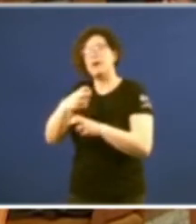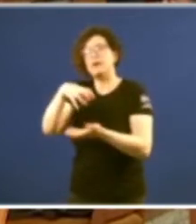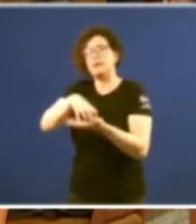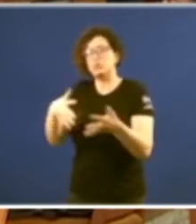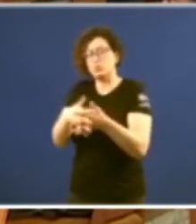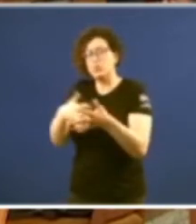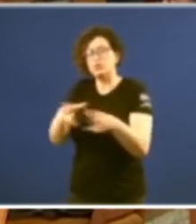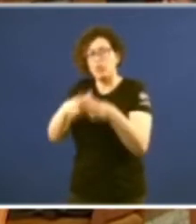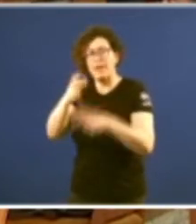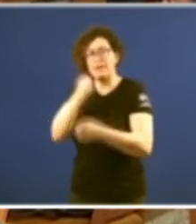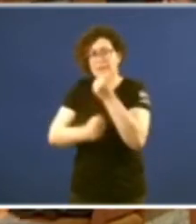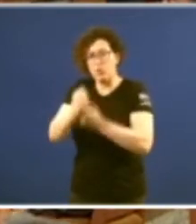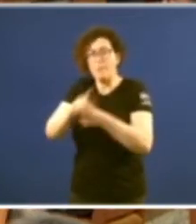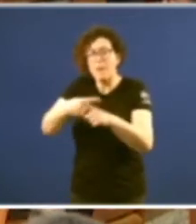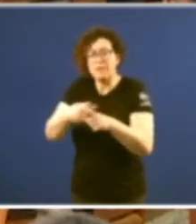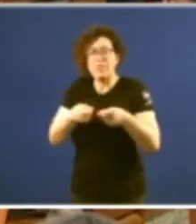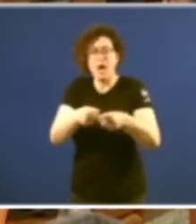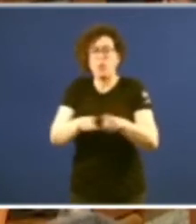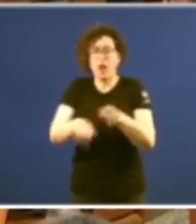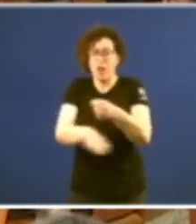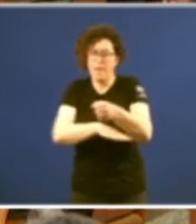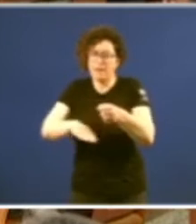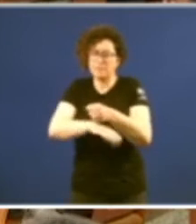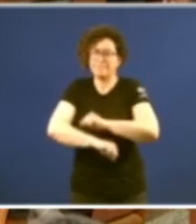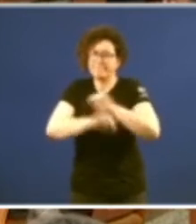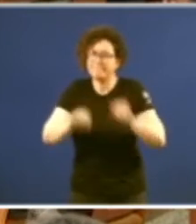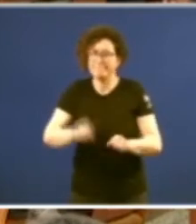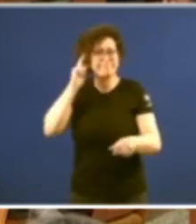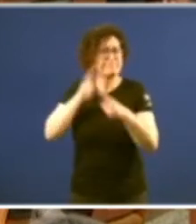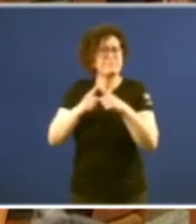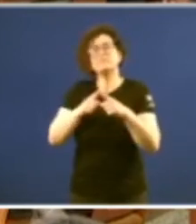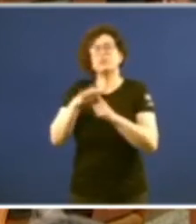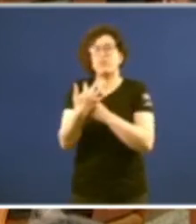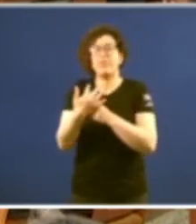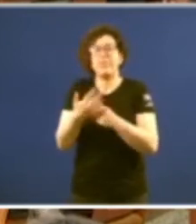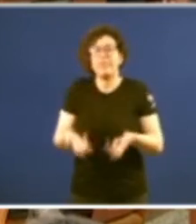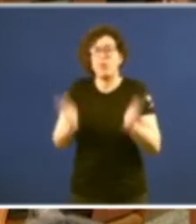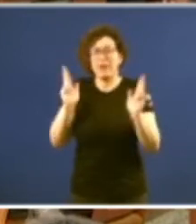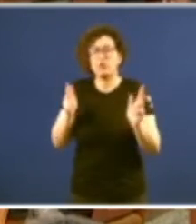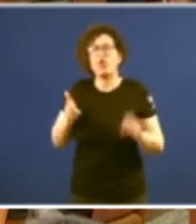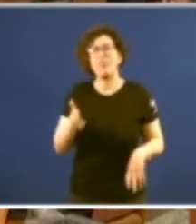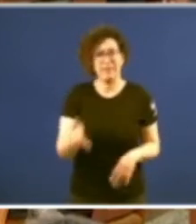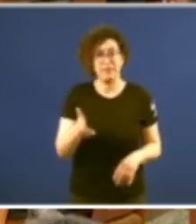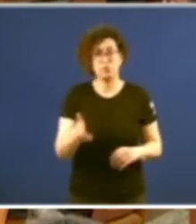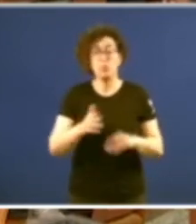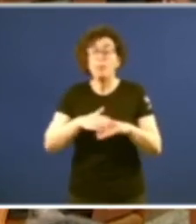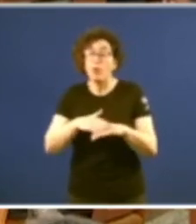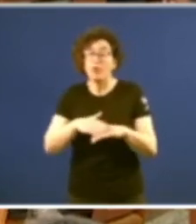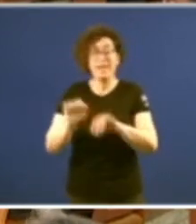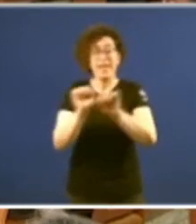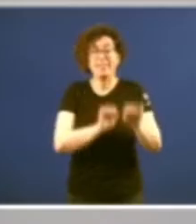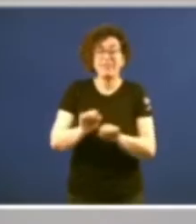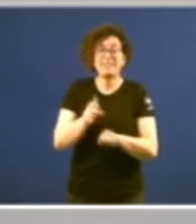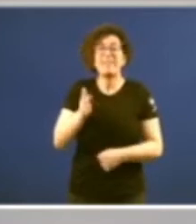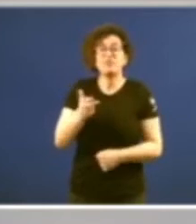e sentou as bases dun Estado social e democrático de direito. Un Estado democrático porque é defensor dos direitos